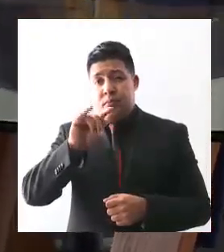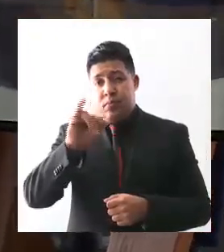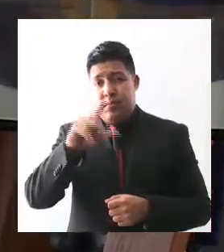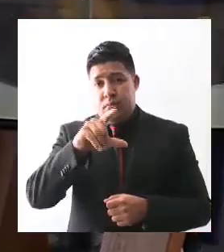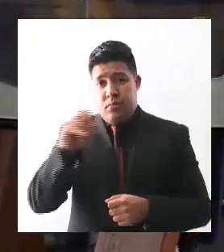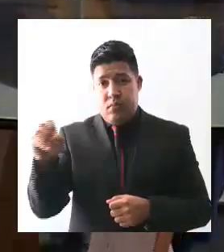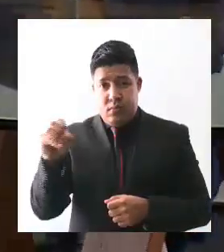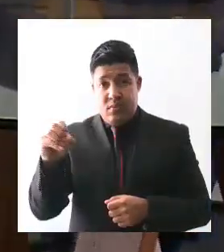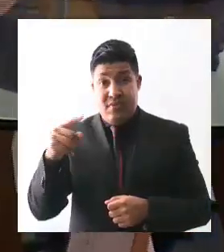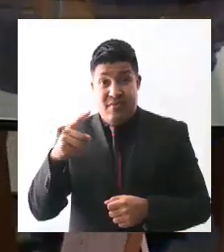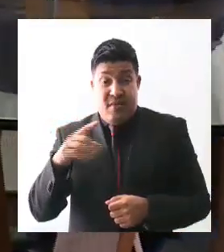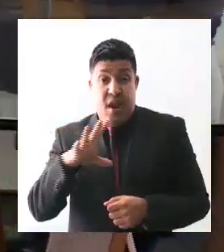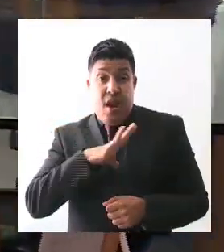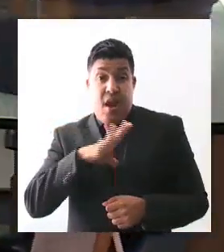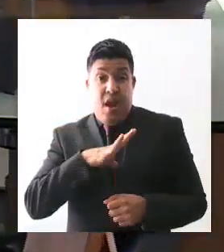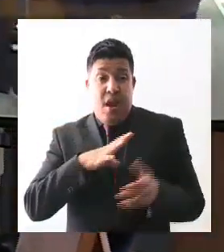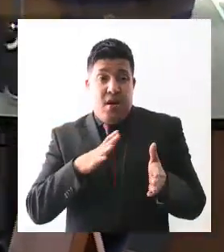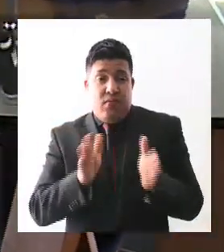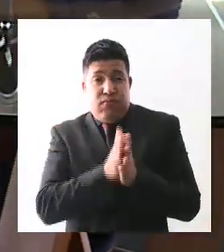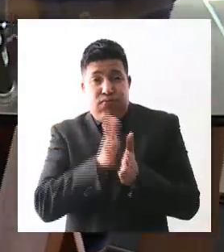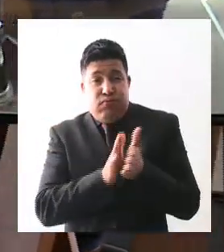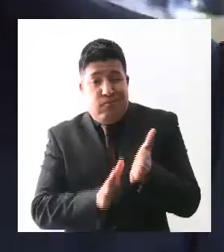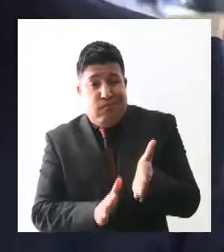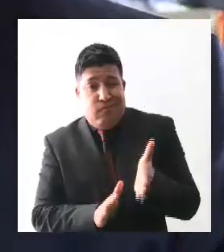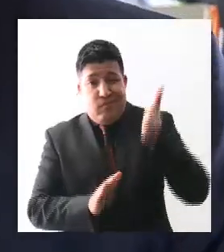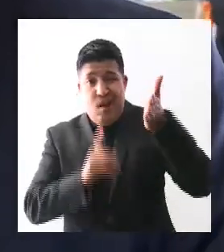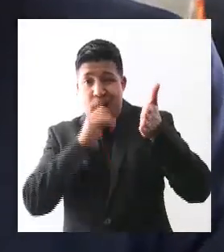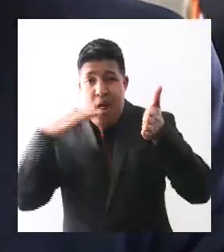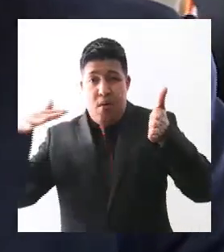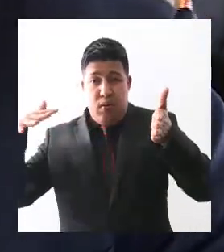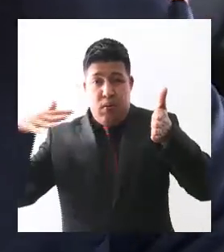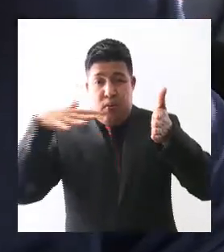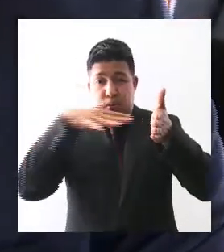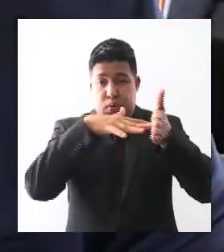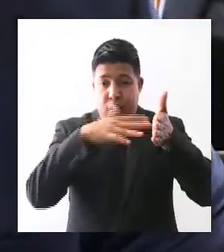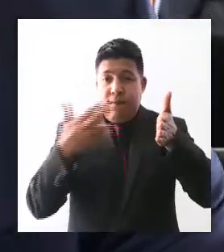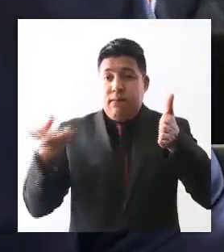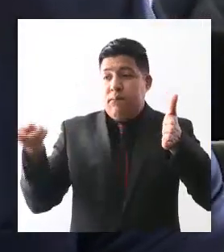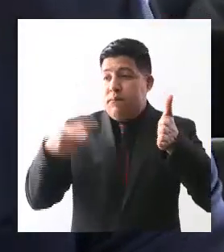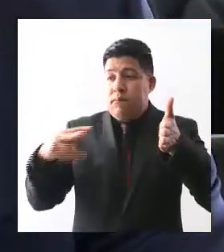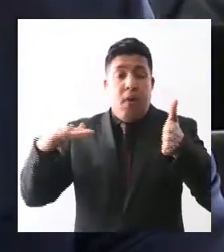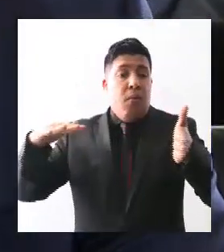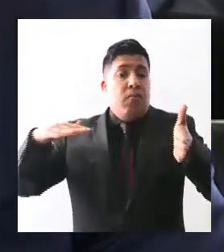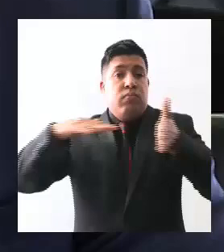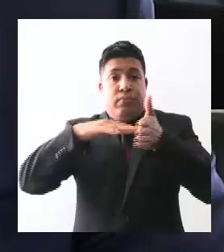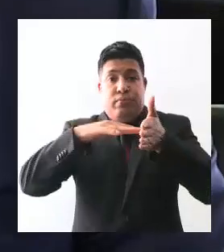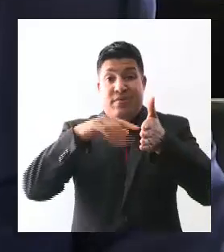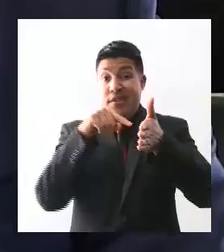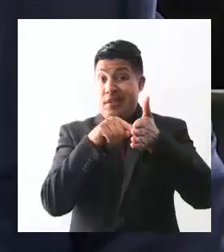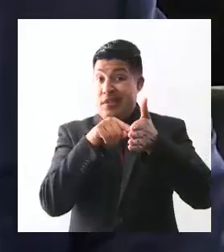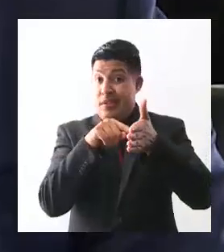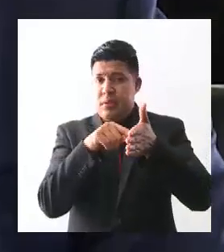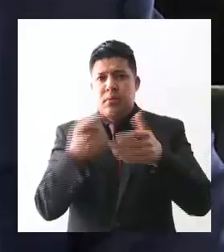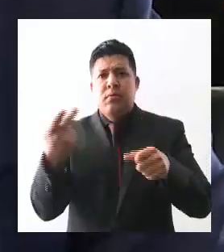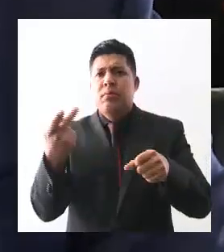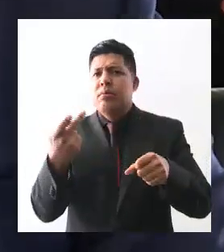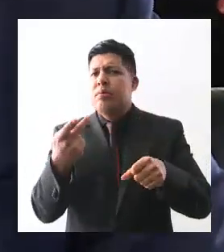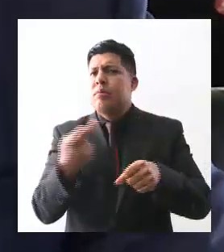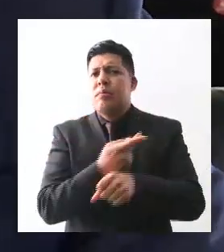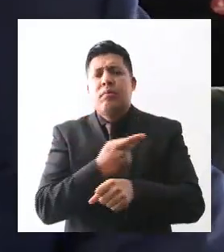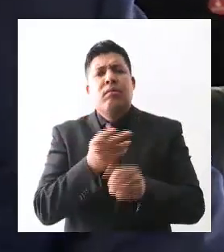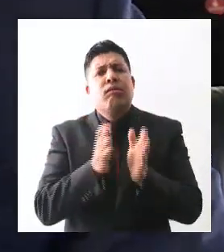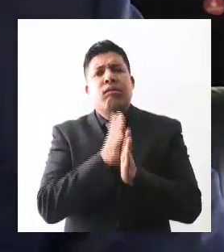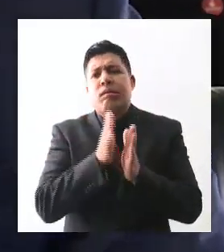Seré muy puntual, hoy por fin tenemos en una tercería o en un estudio ajeno a los intereses